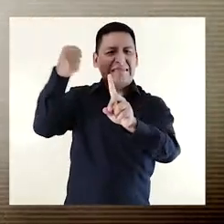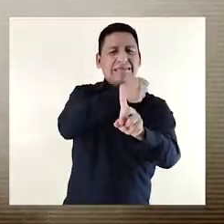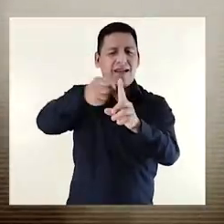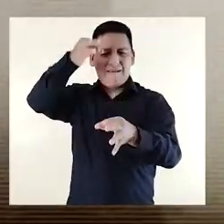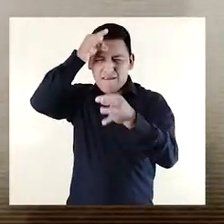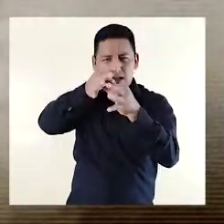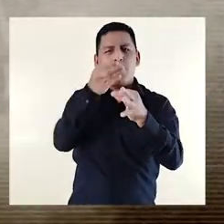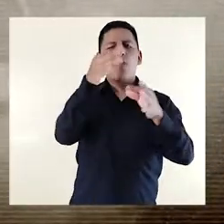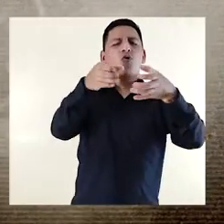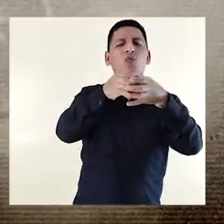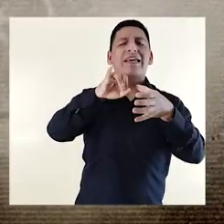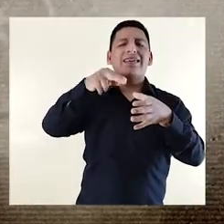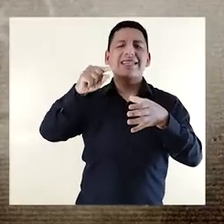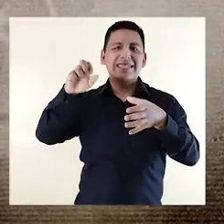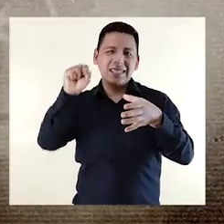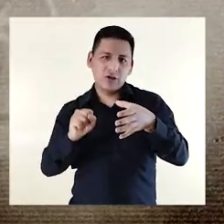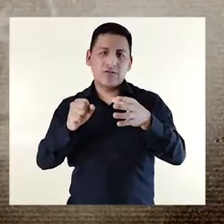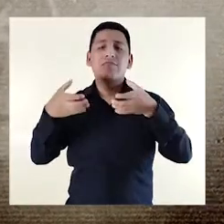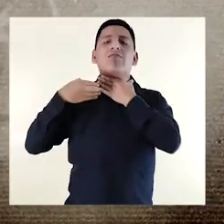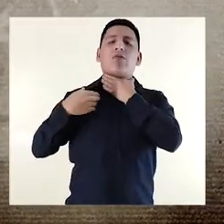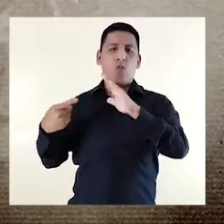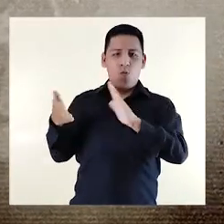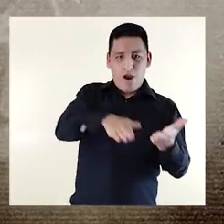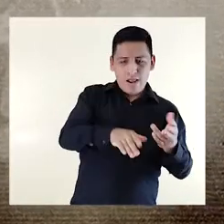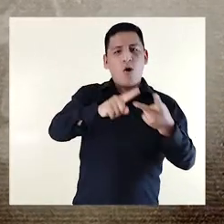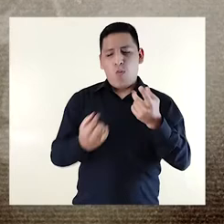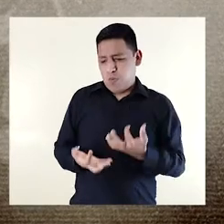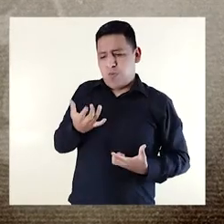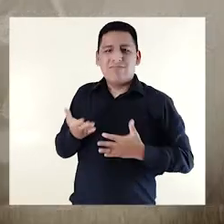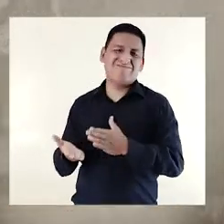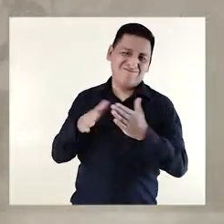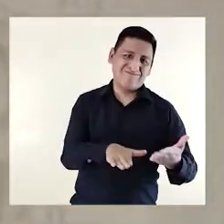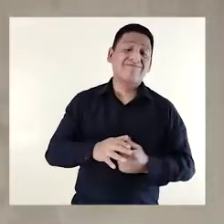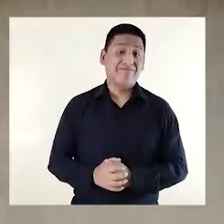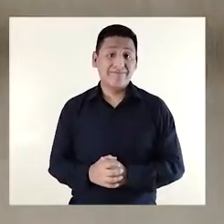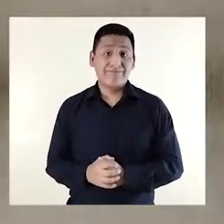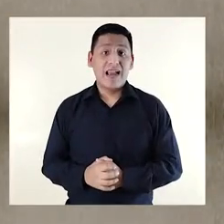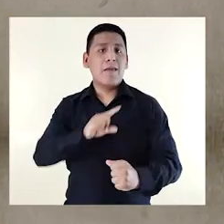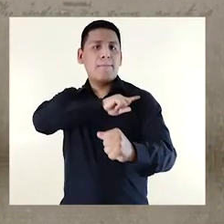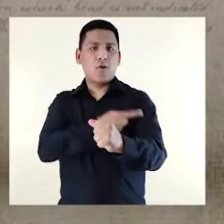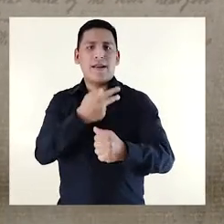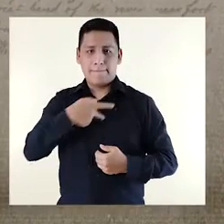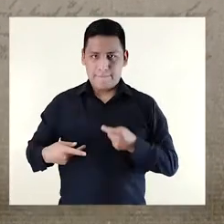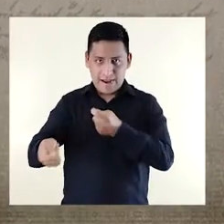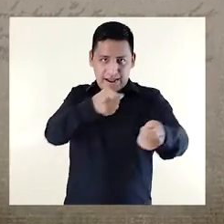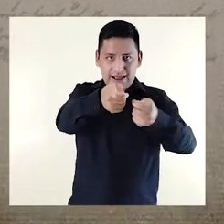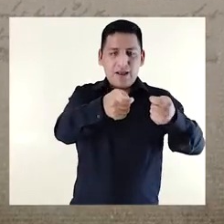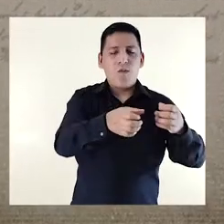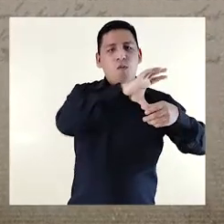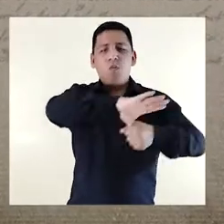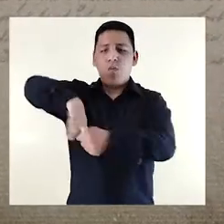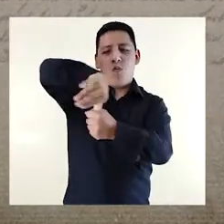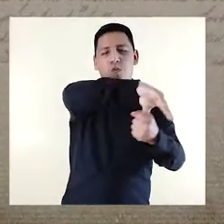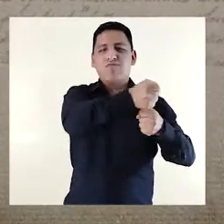y castigos por parte de la Inquisición, como el garrote y la muerte en la hoguera. El poder virreinal lo hacía a través del paseo del